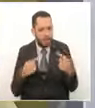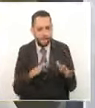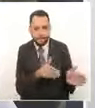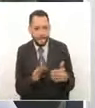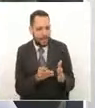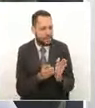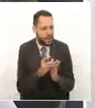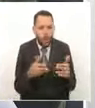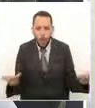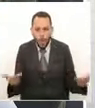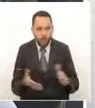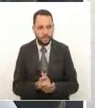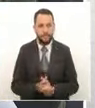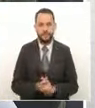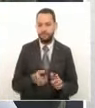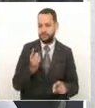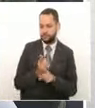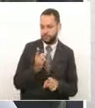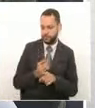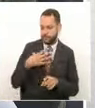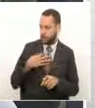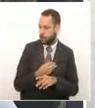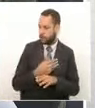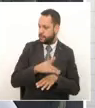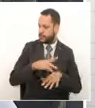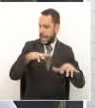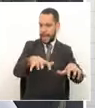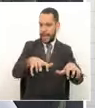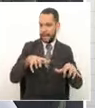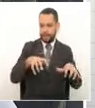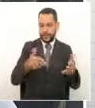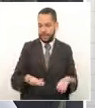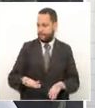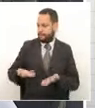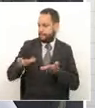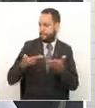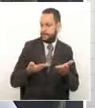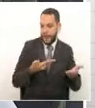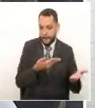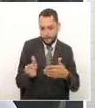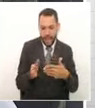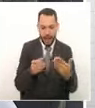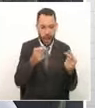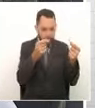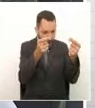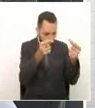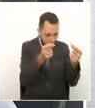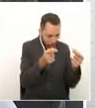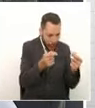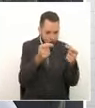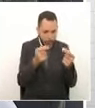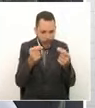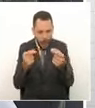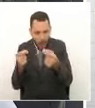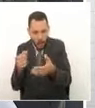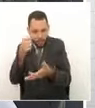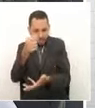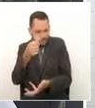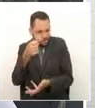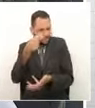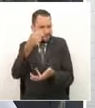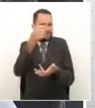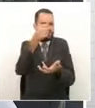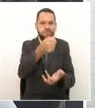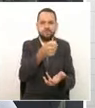Bueno, logramos presentar ante los honorables diputados un plan financiero que soporta una inversión en el plan de desarrollo